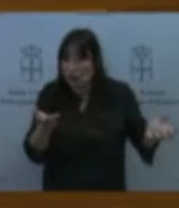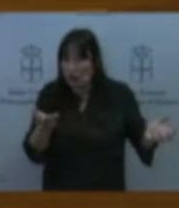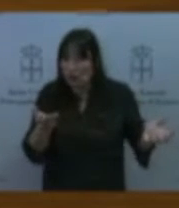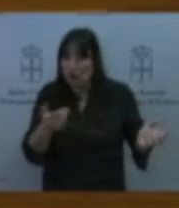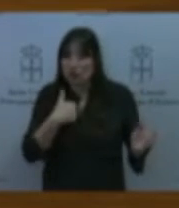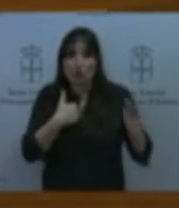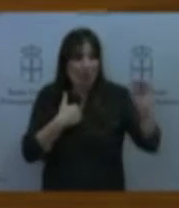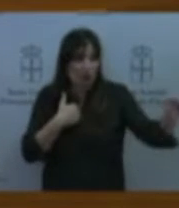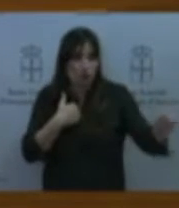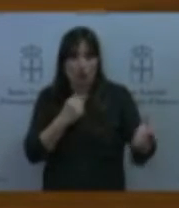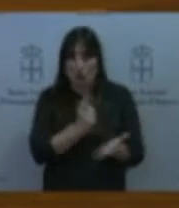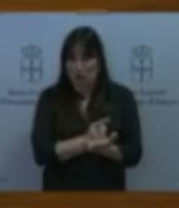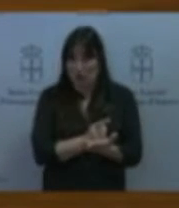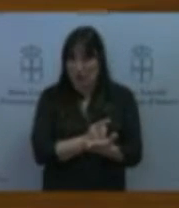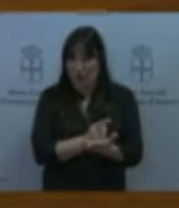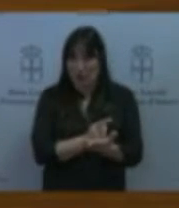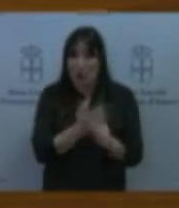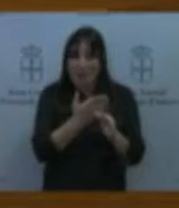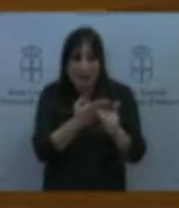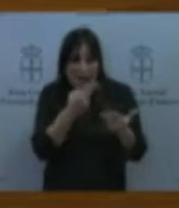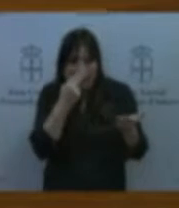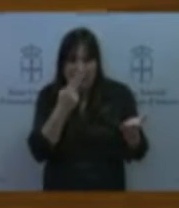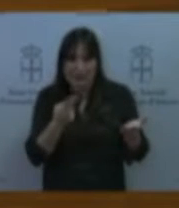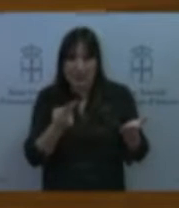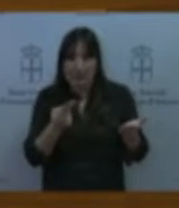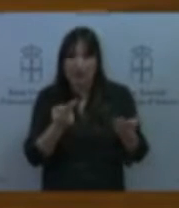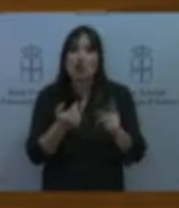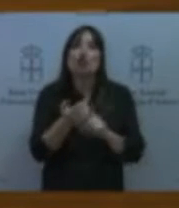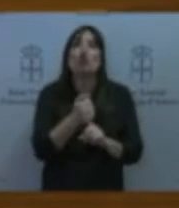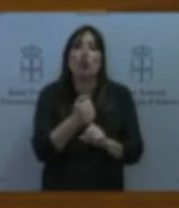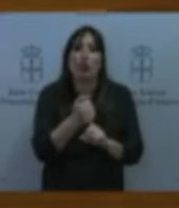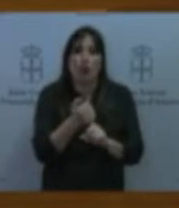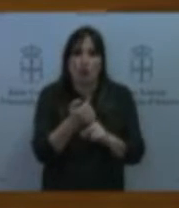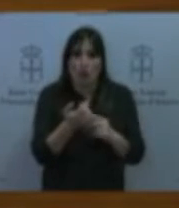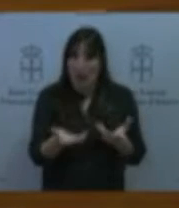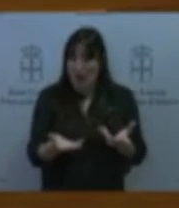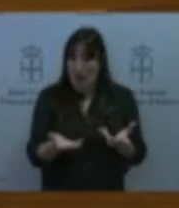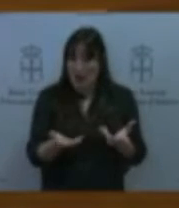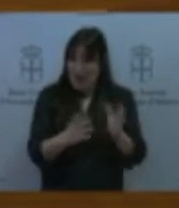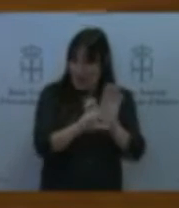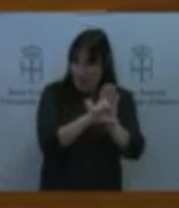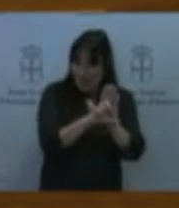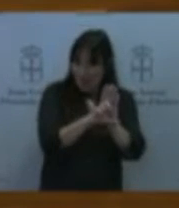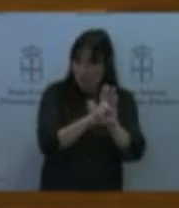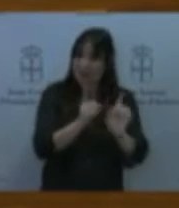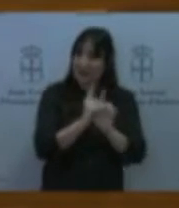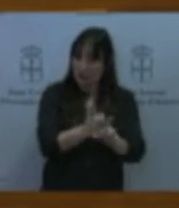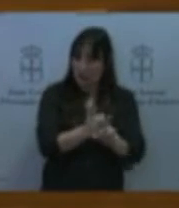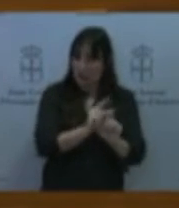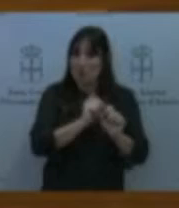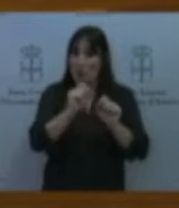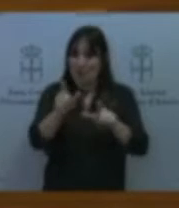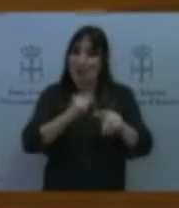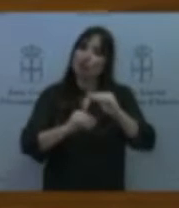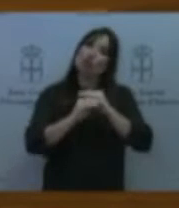que más me interesa que es la de soluciones en la ley de transportes y movilidad sostenible impregnamos y se lo repito